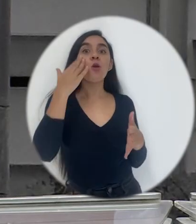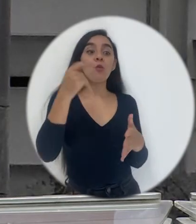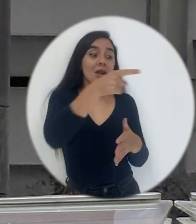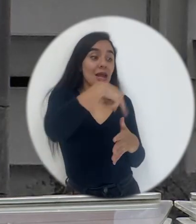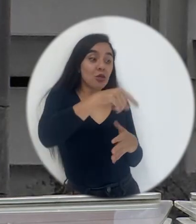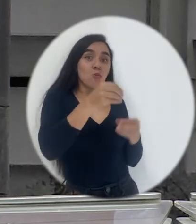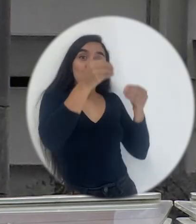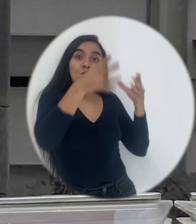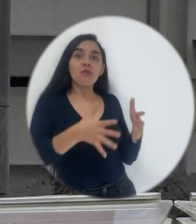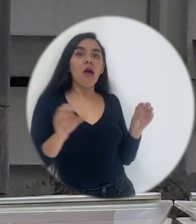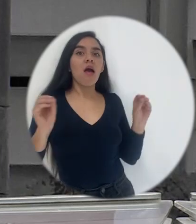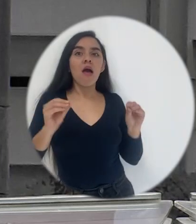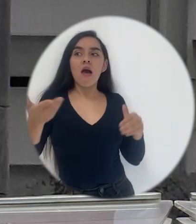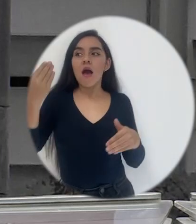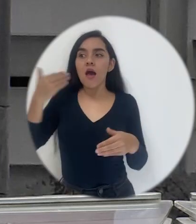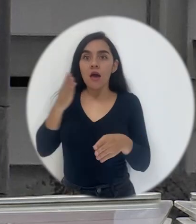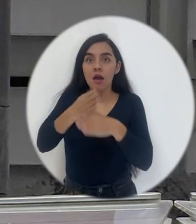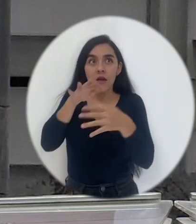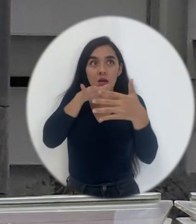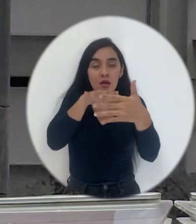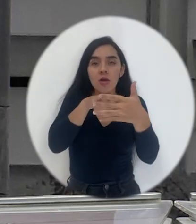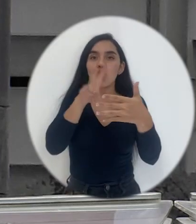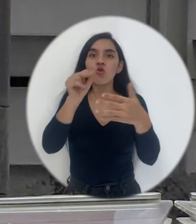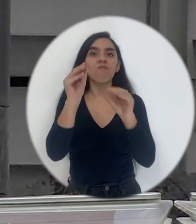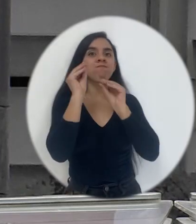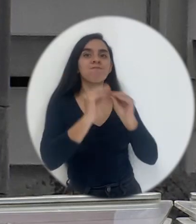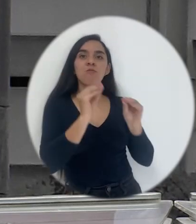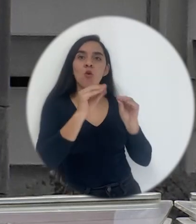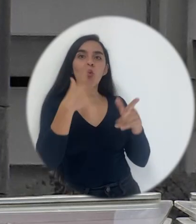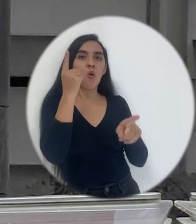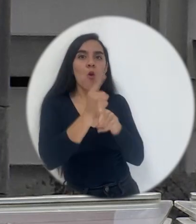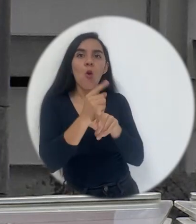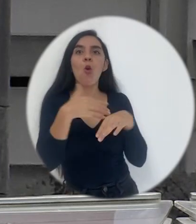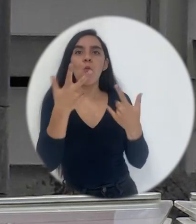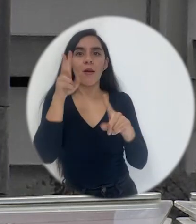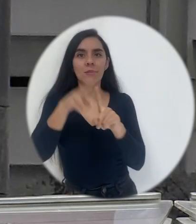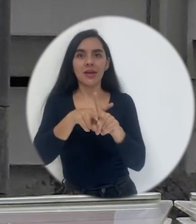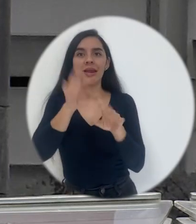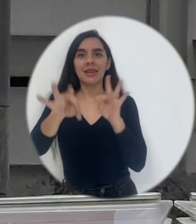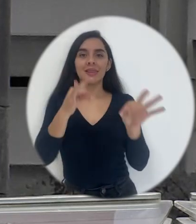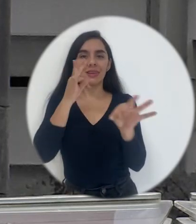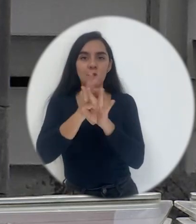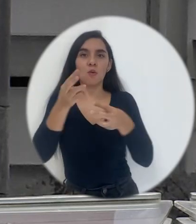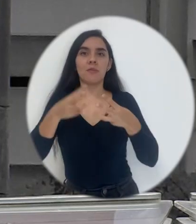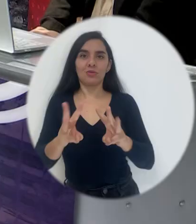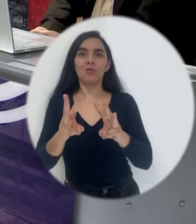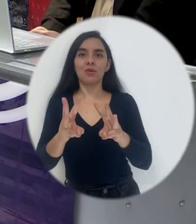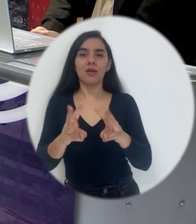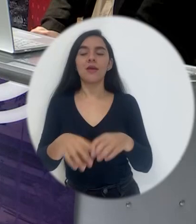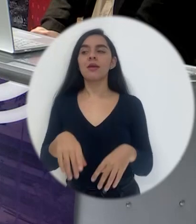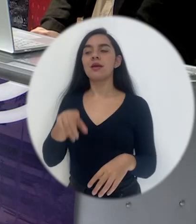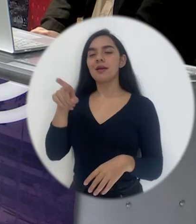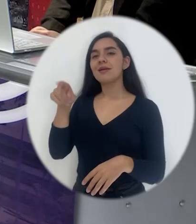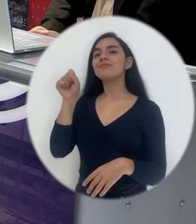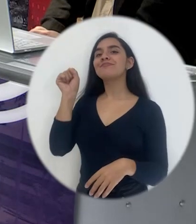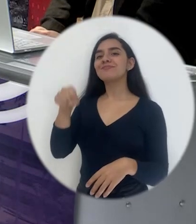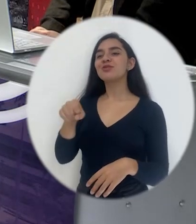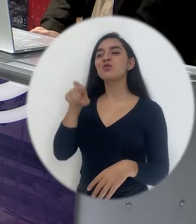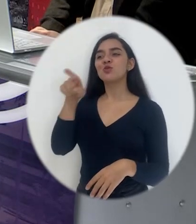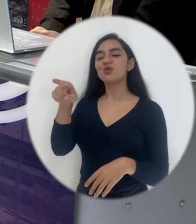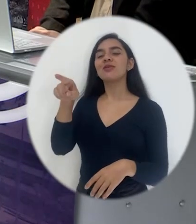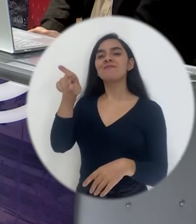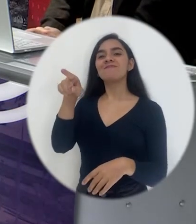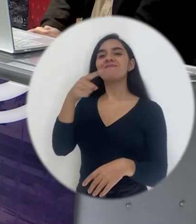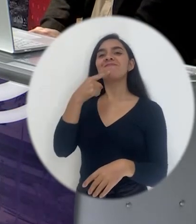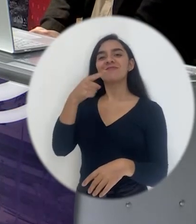estuvieron formados para atender ese tipo de requerimiento educativo. Sí. Usted ha dado como